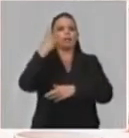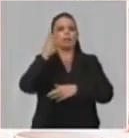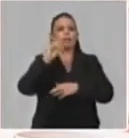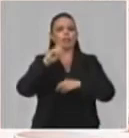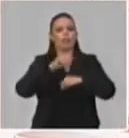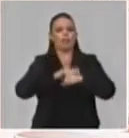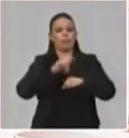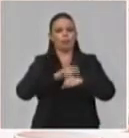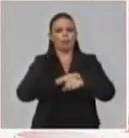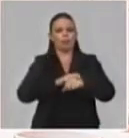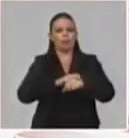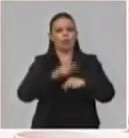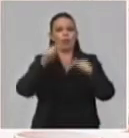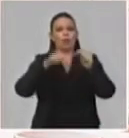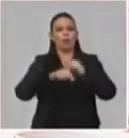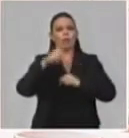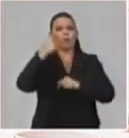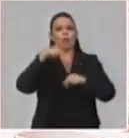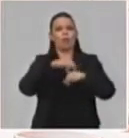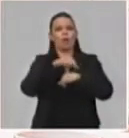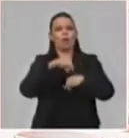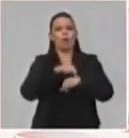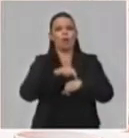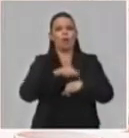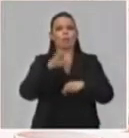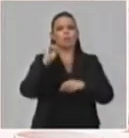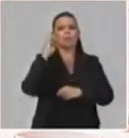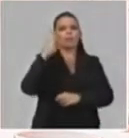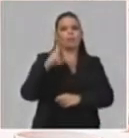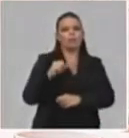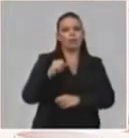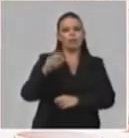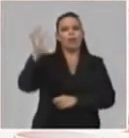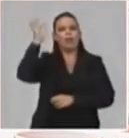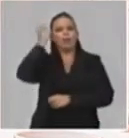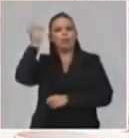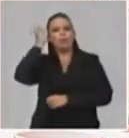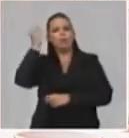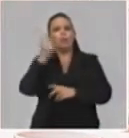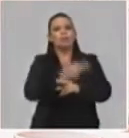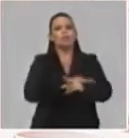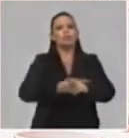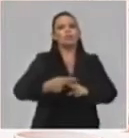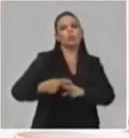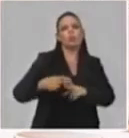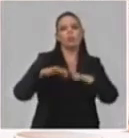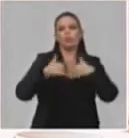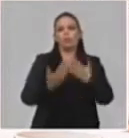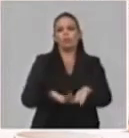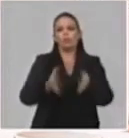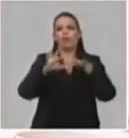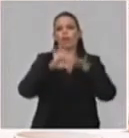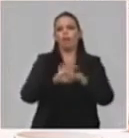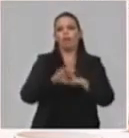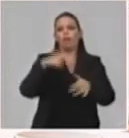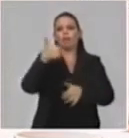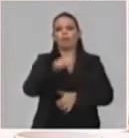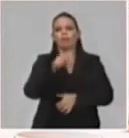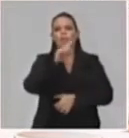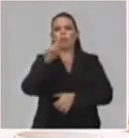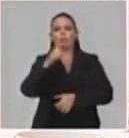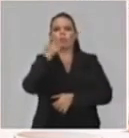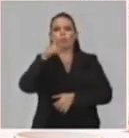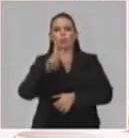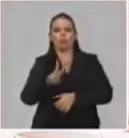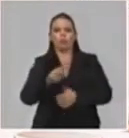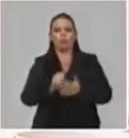televisivas de las asignaturas matemáticas, español e historia de décimo y onceno grado y además, bueno, primero y segundo año de